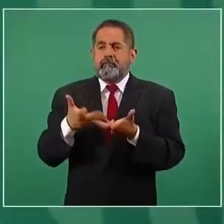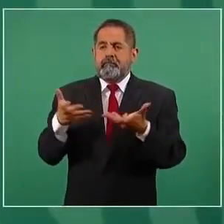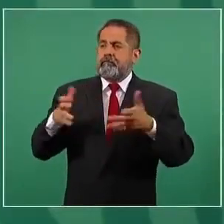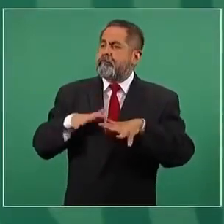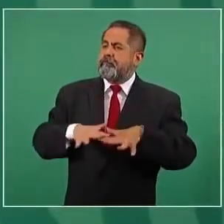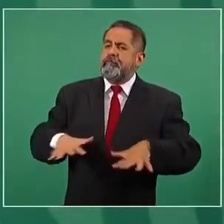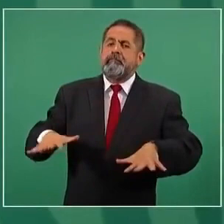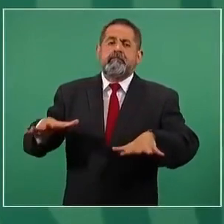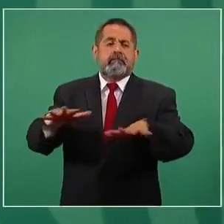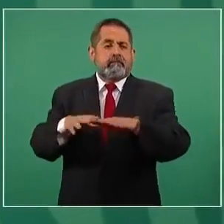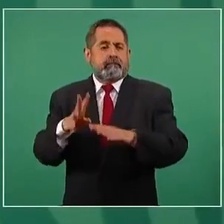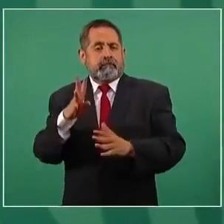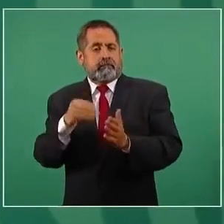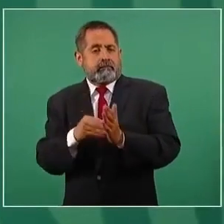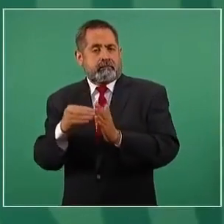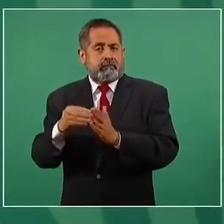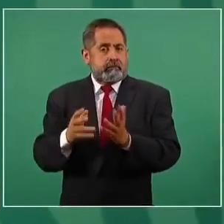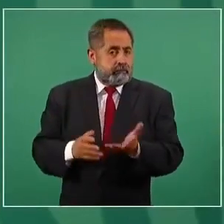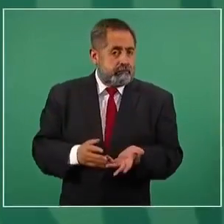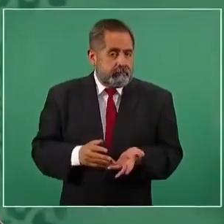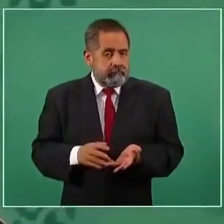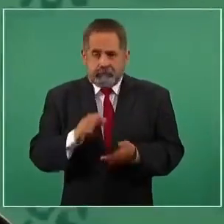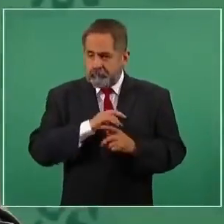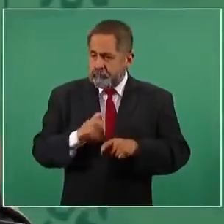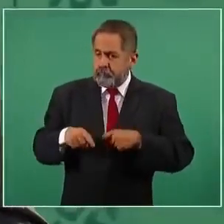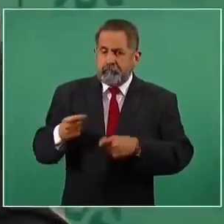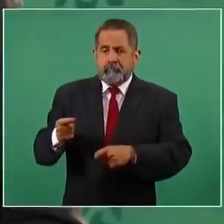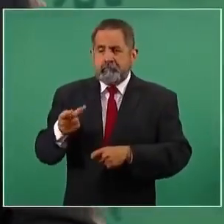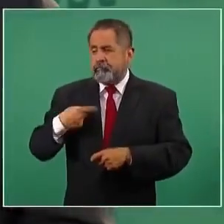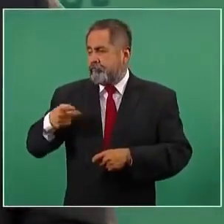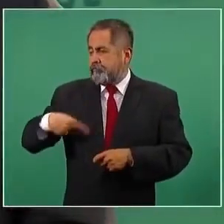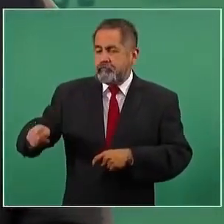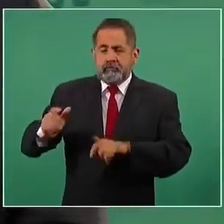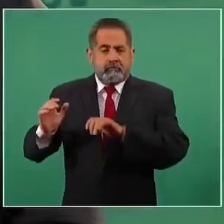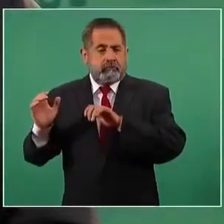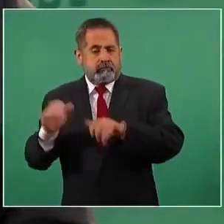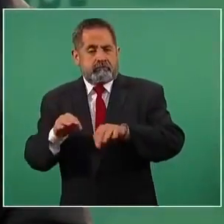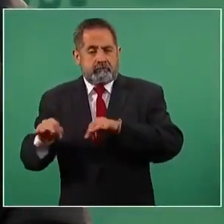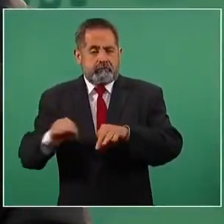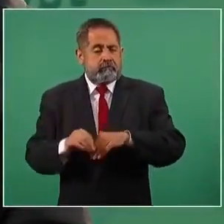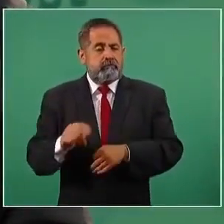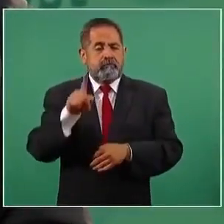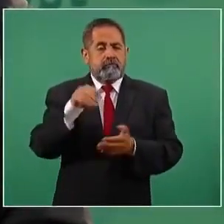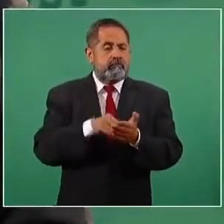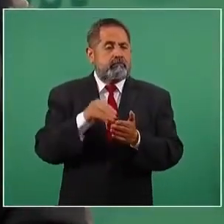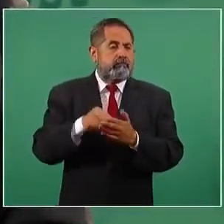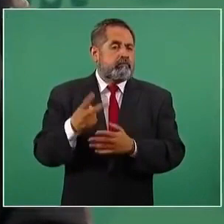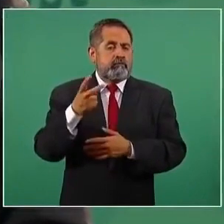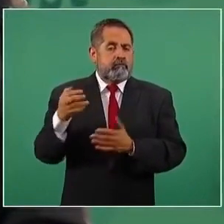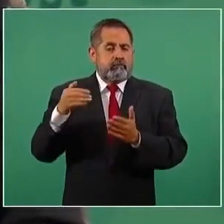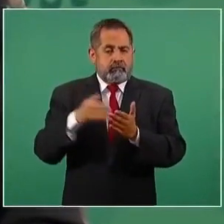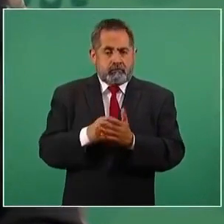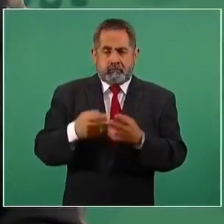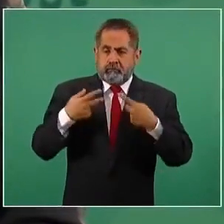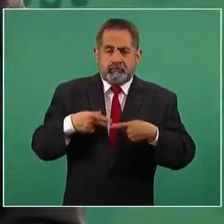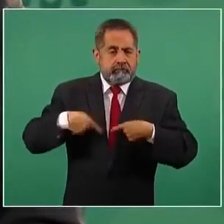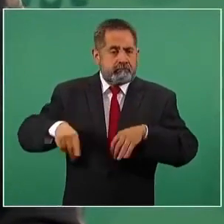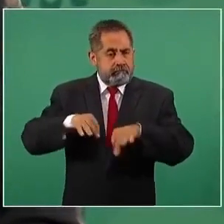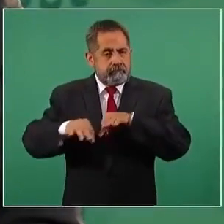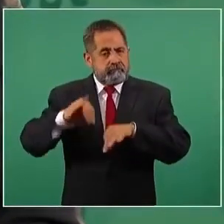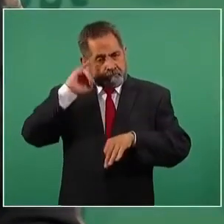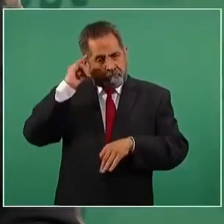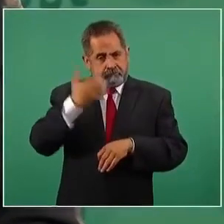Esto permitiría dar empleos a un millón doscientos mil sembradores